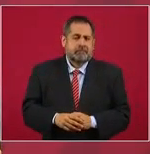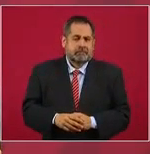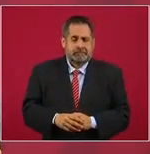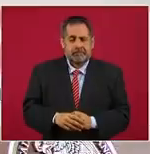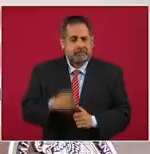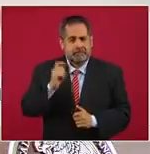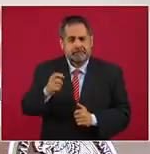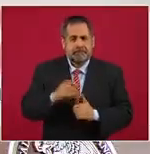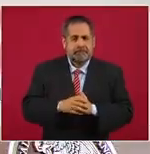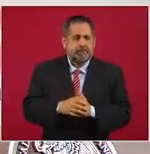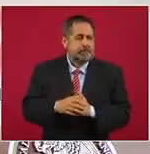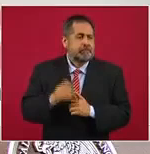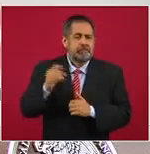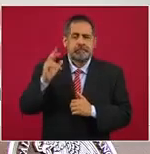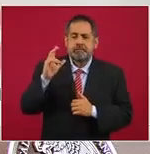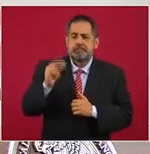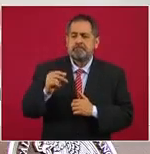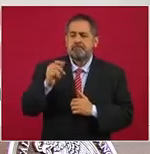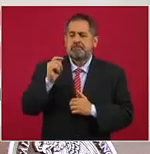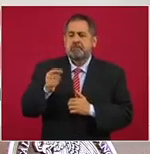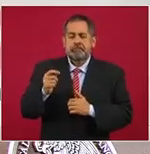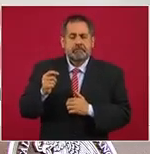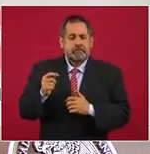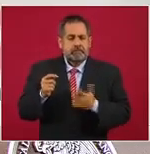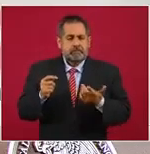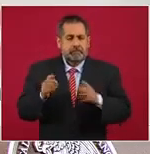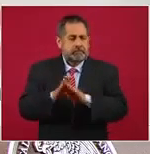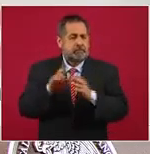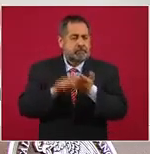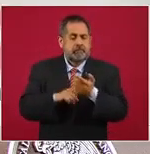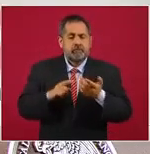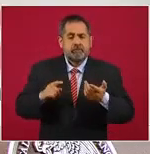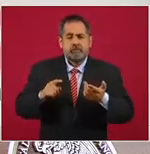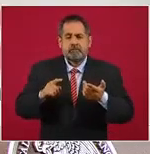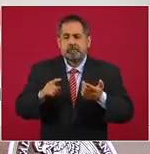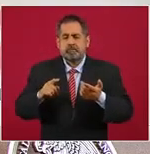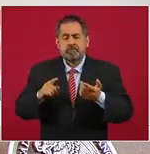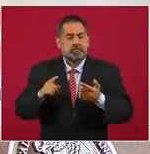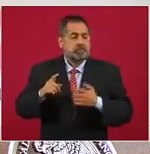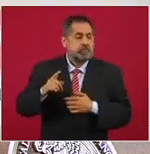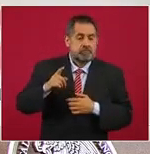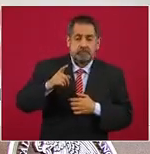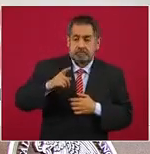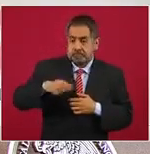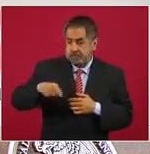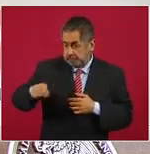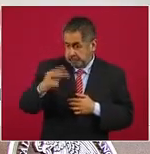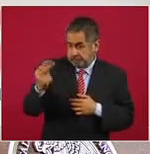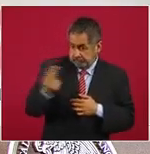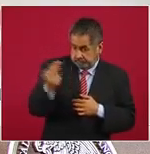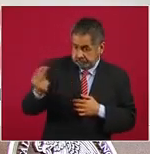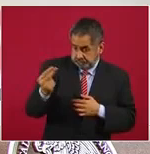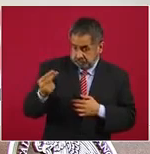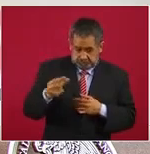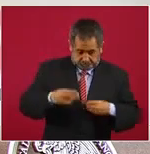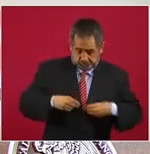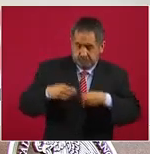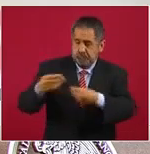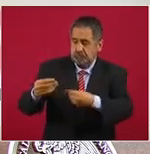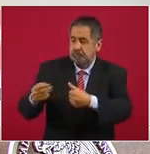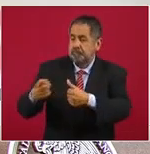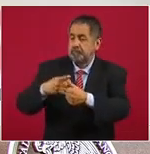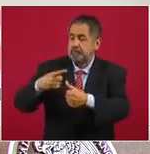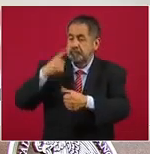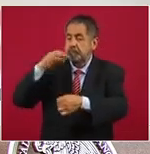necesidad de la gente, que no se use dinero del presupuesto,